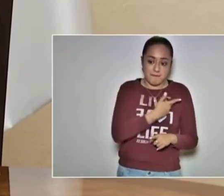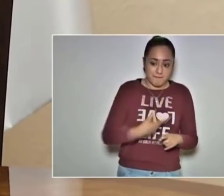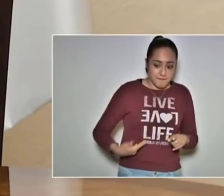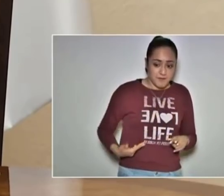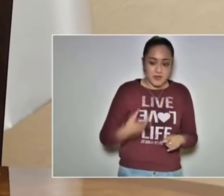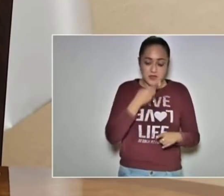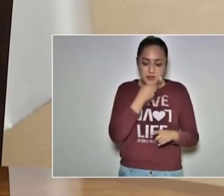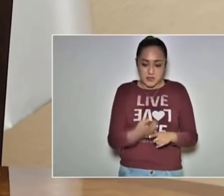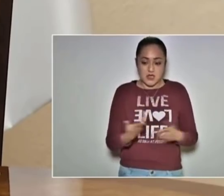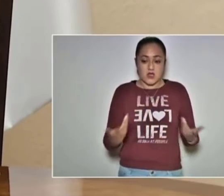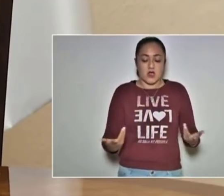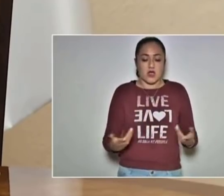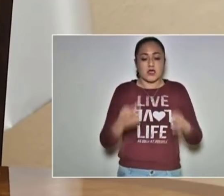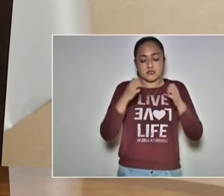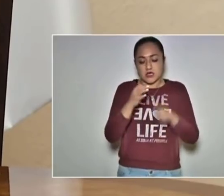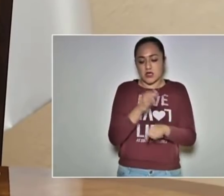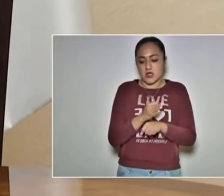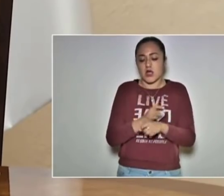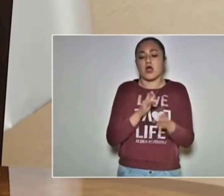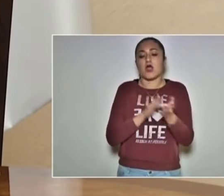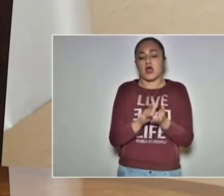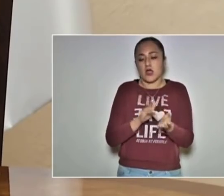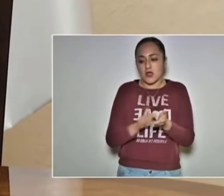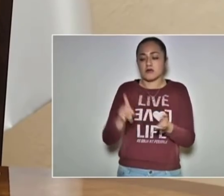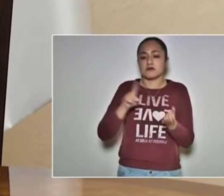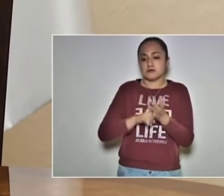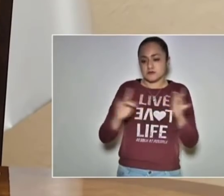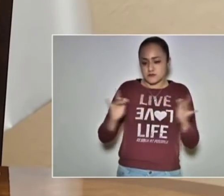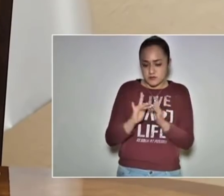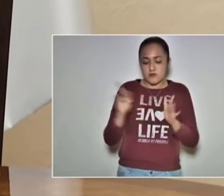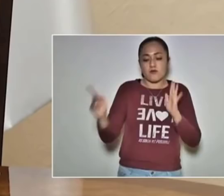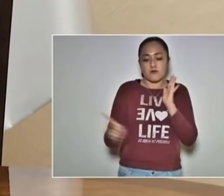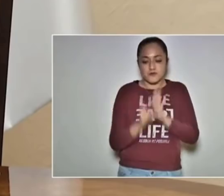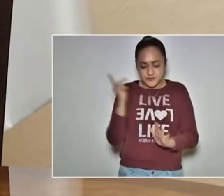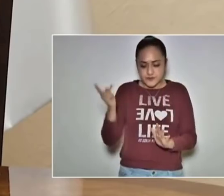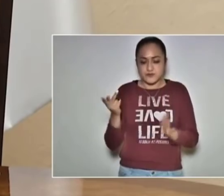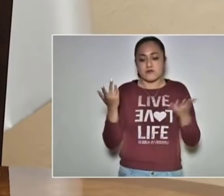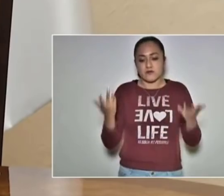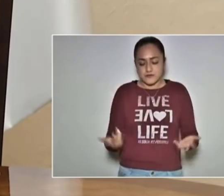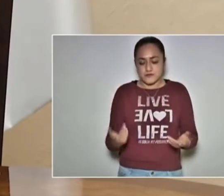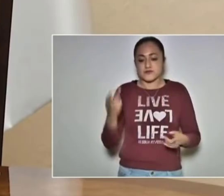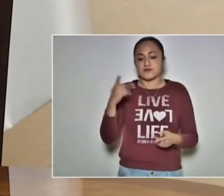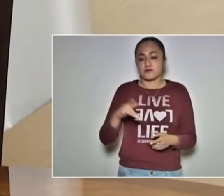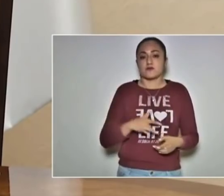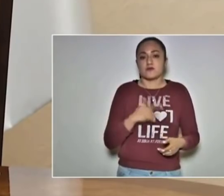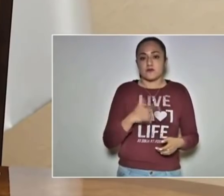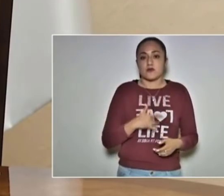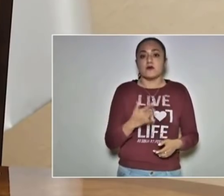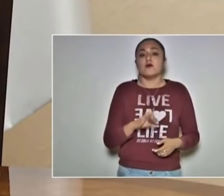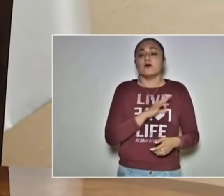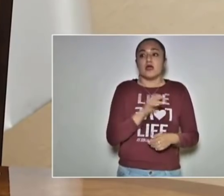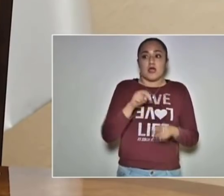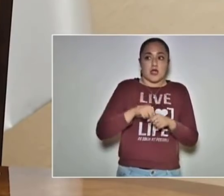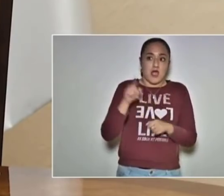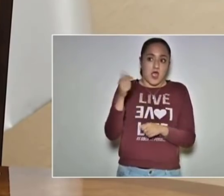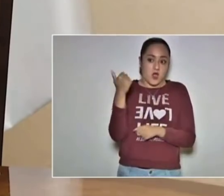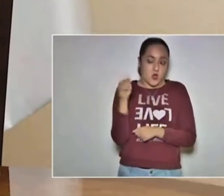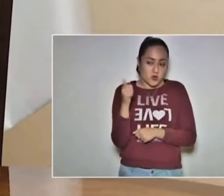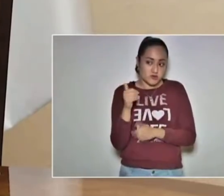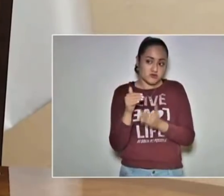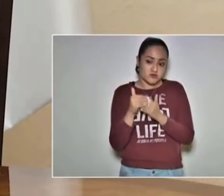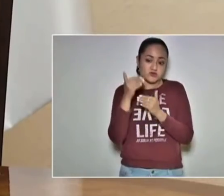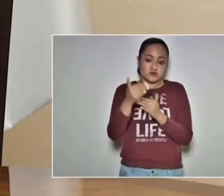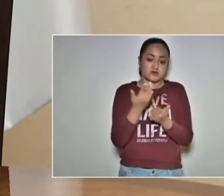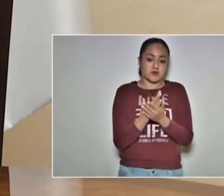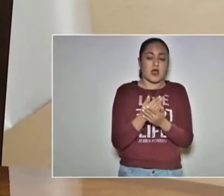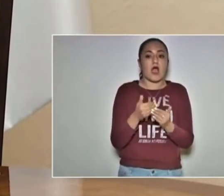que estamos apoyando, coincidimos nuevamente en ese sentido de que sea en agosto y que hayamos